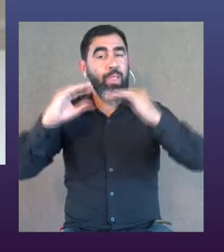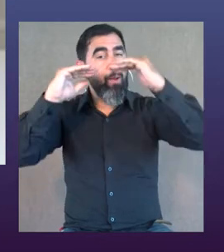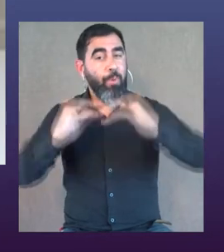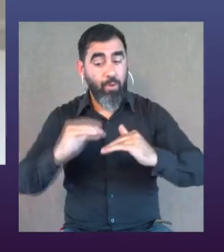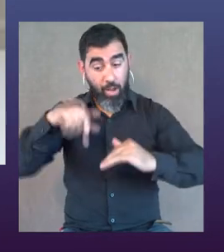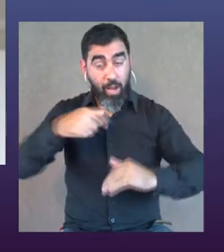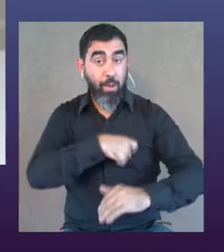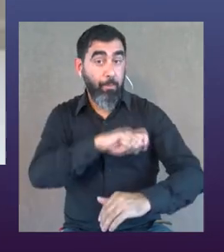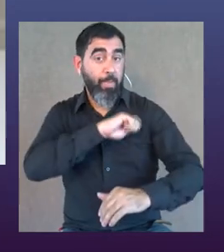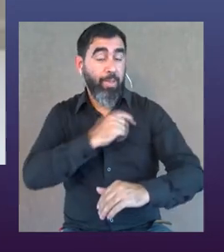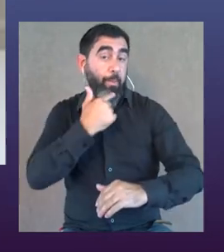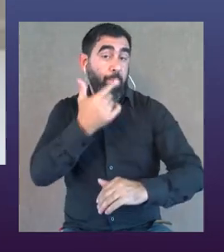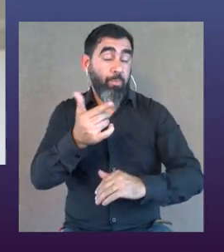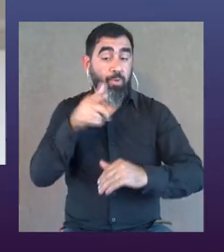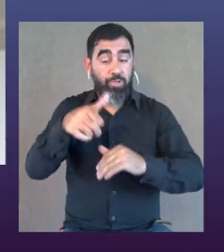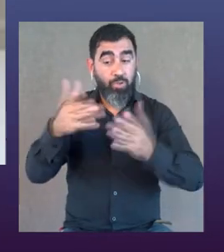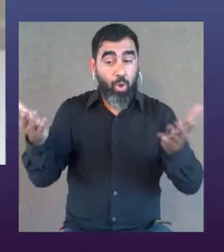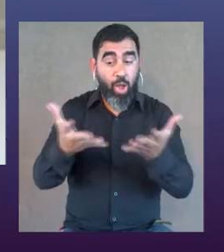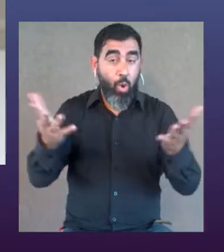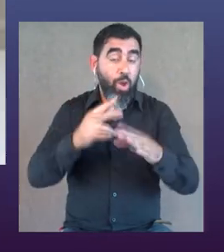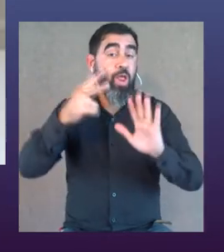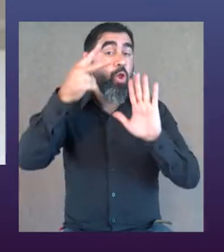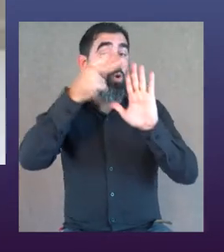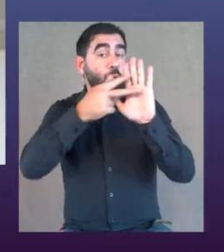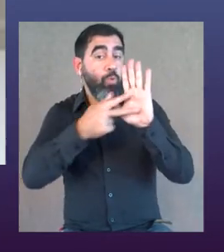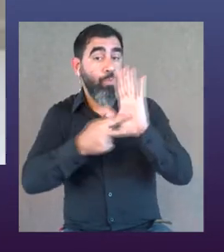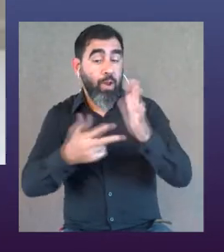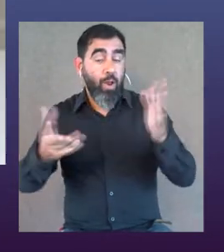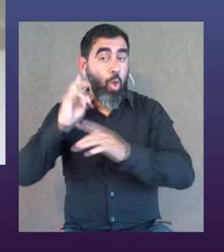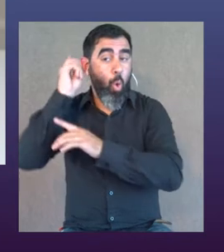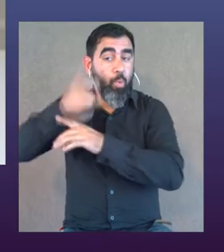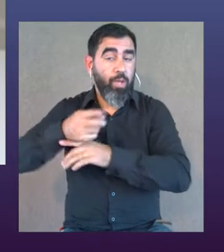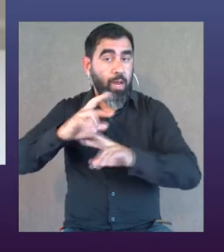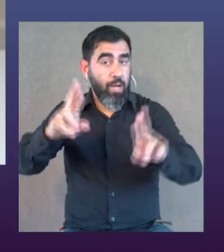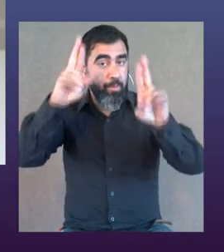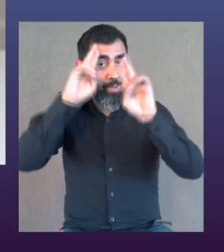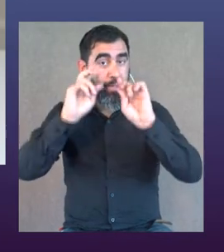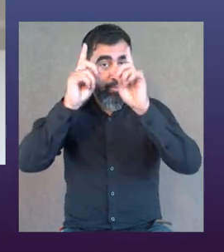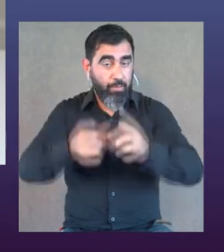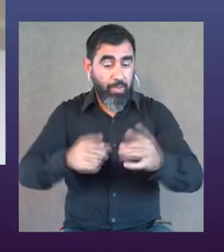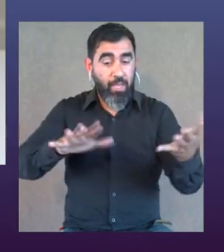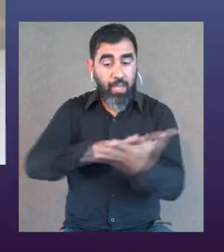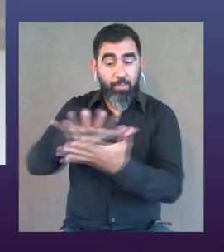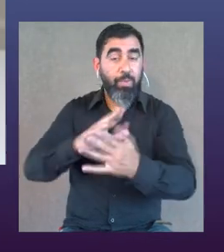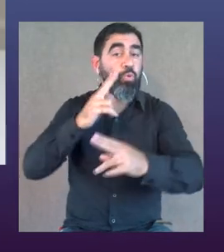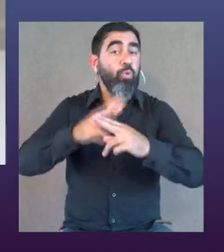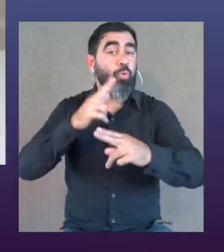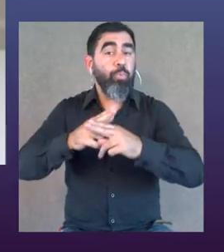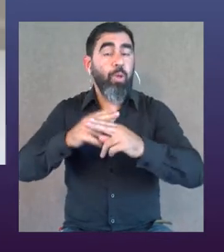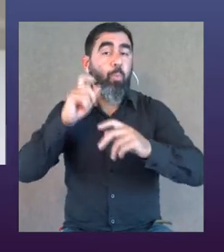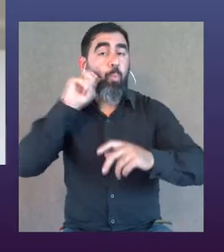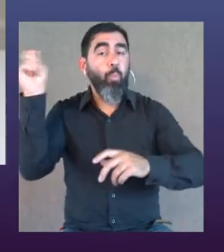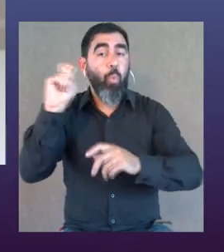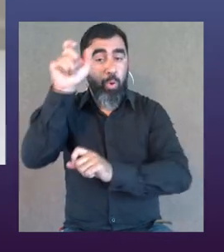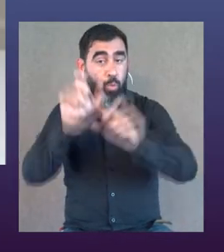movilidad reducida. Aunque aquí en España, por ejemplo, es una medida que a golpe de normativa se está obligando a cumplir en todos los espacios que